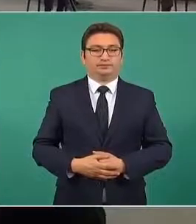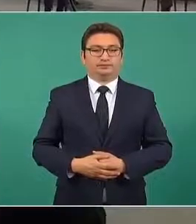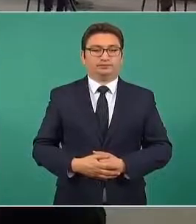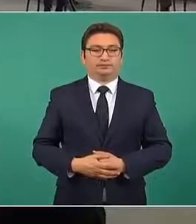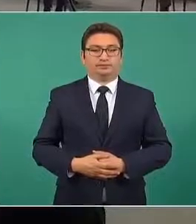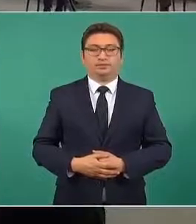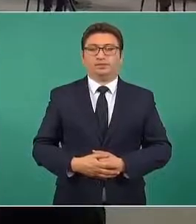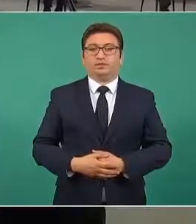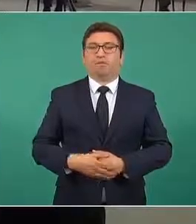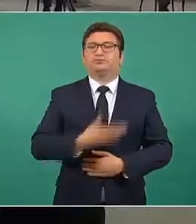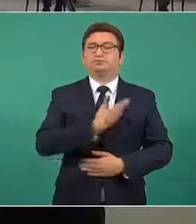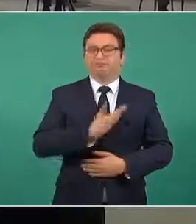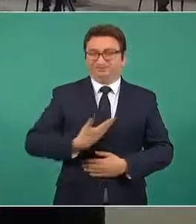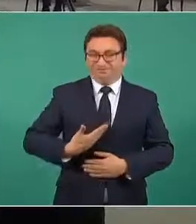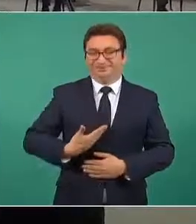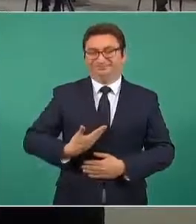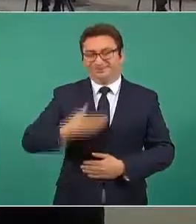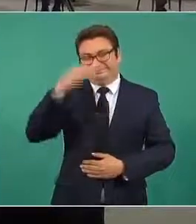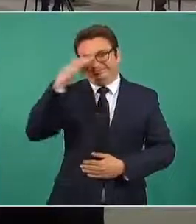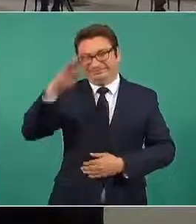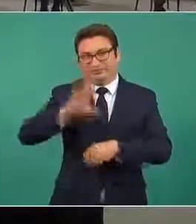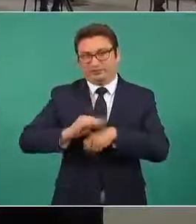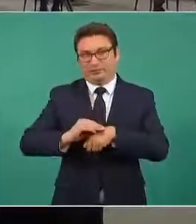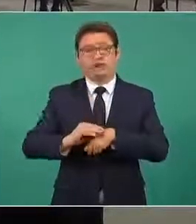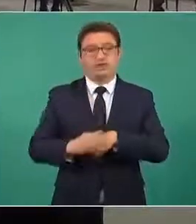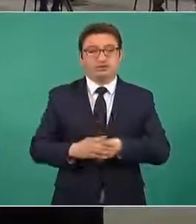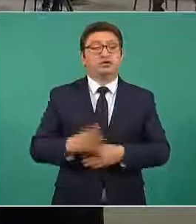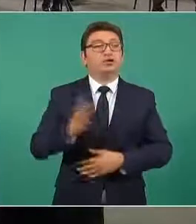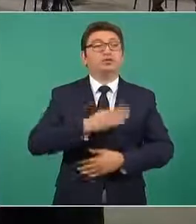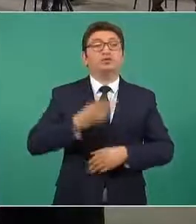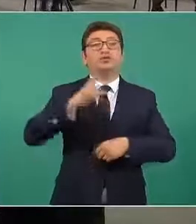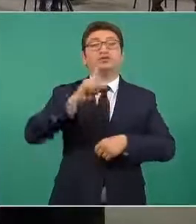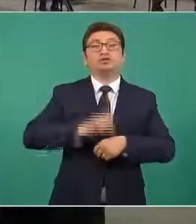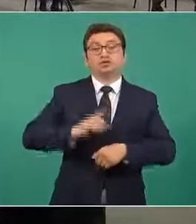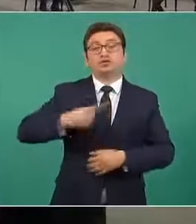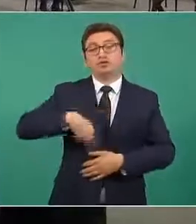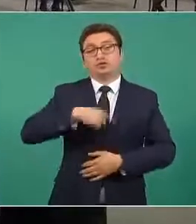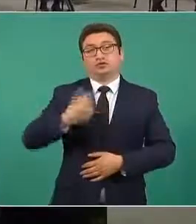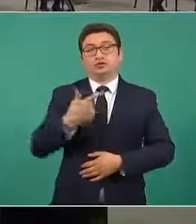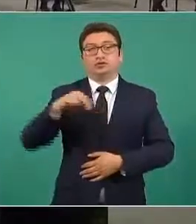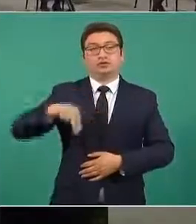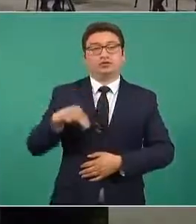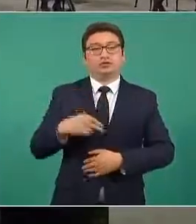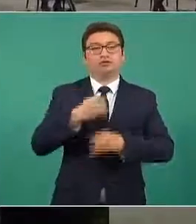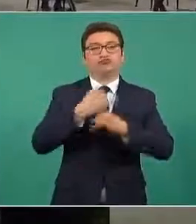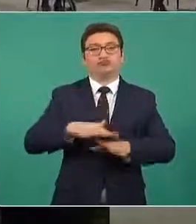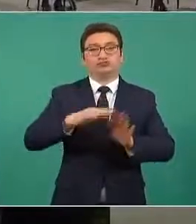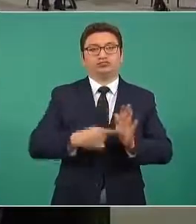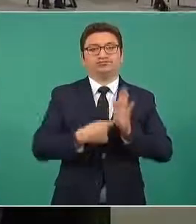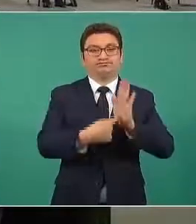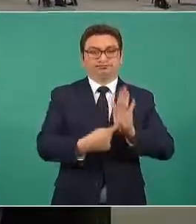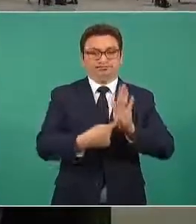Con su permiso, señor presidente. Muy buenos días. Por parte de la Guardia Nacional tenemos los siguientes